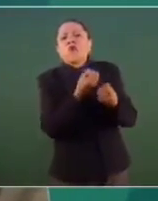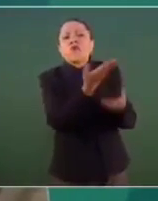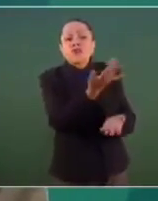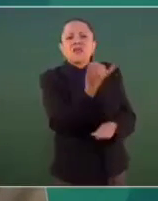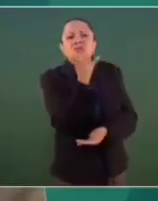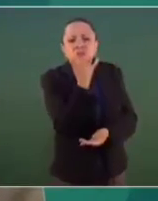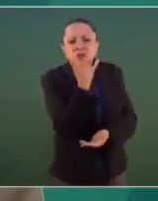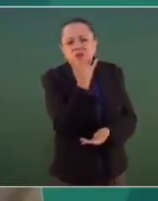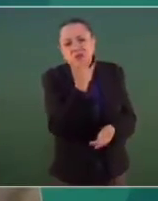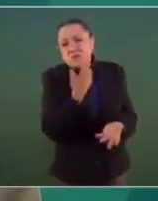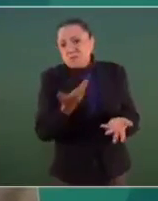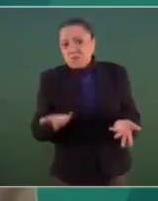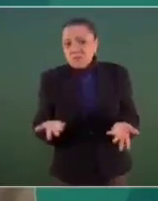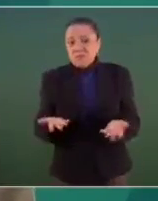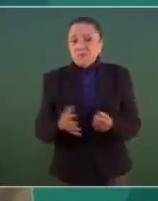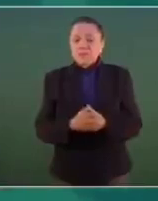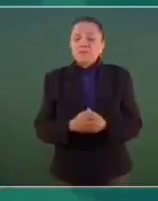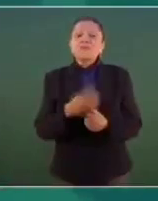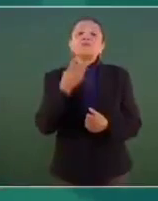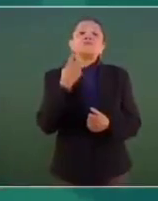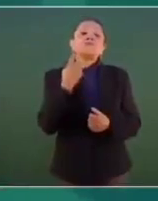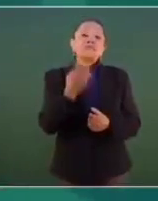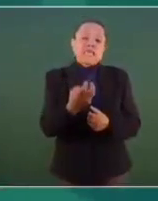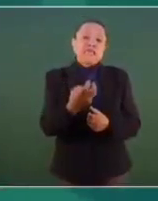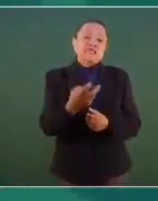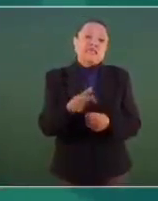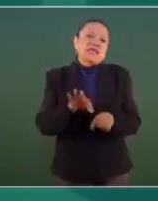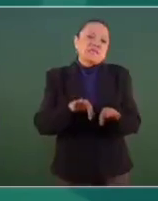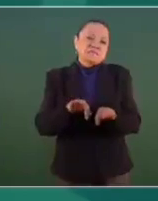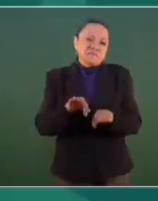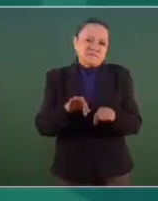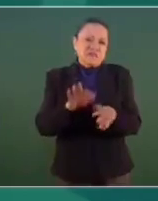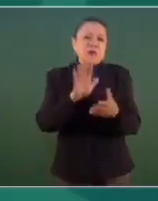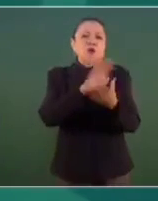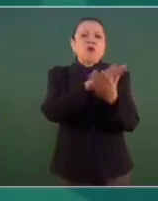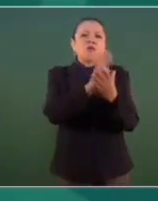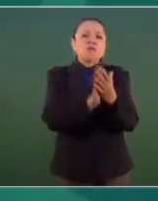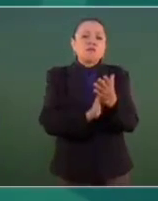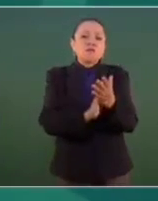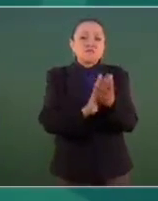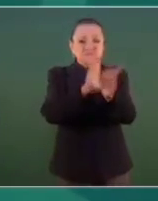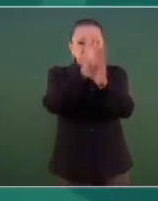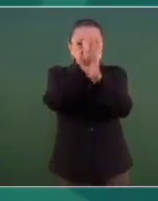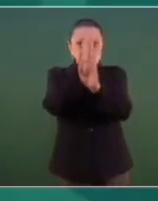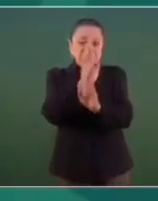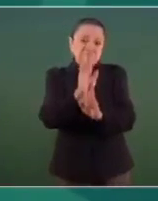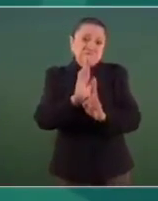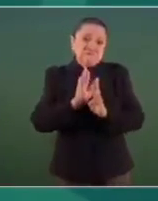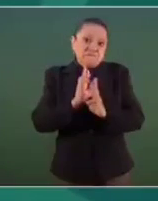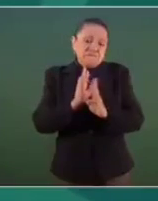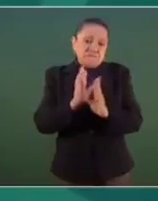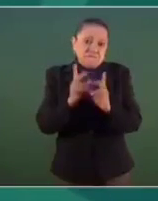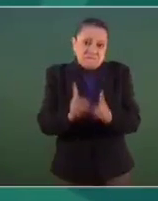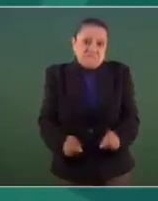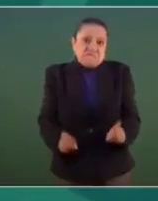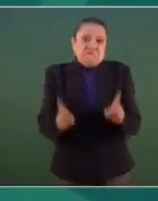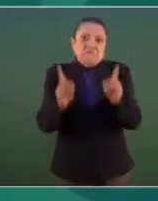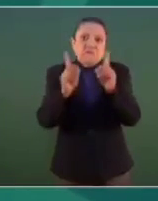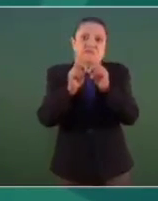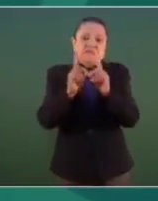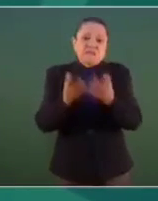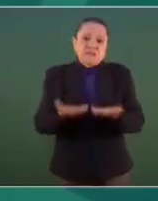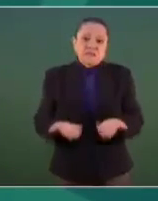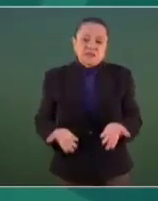es un acto que dignifica tanto